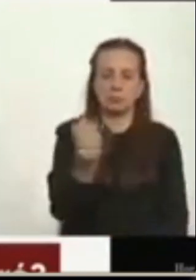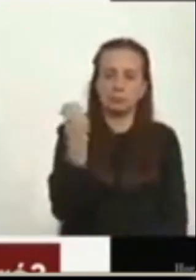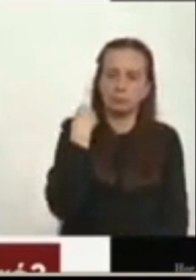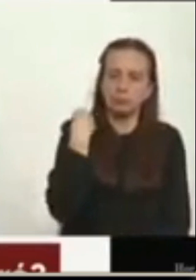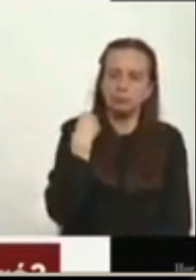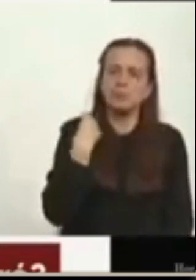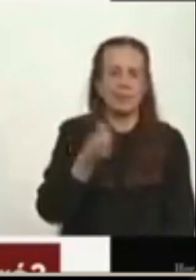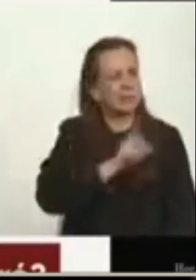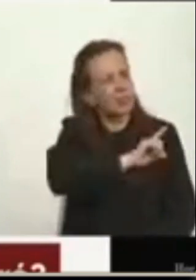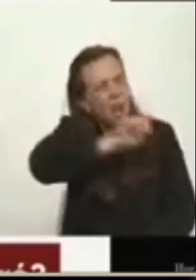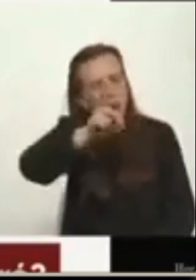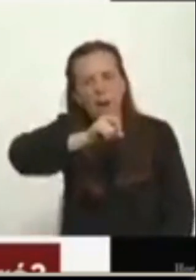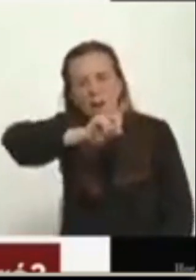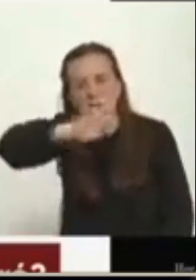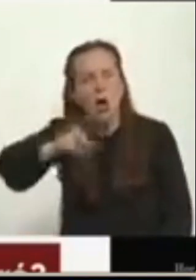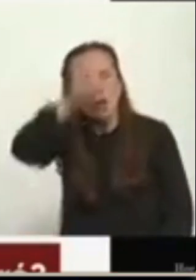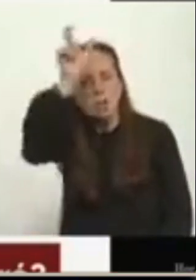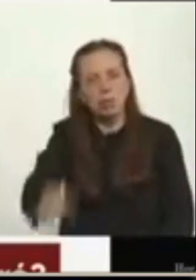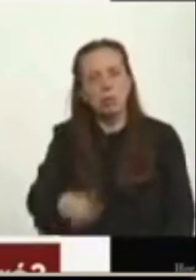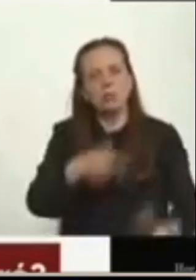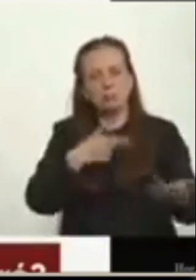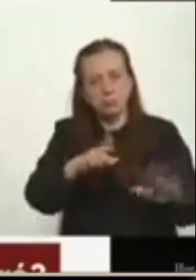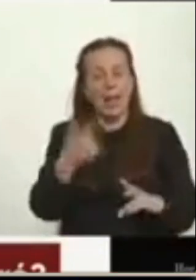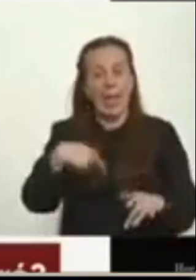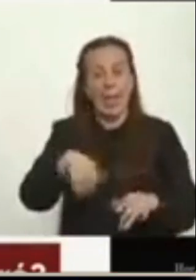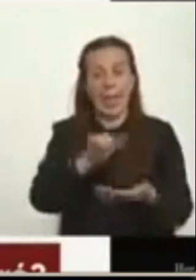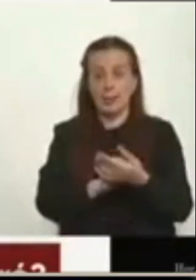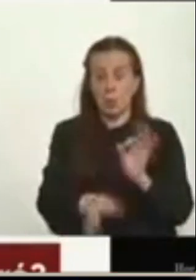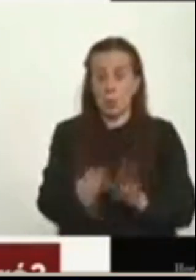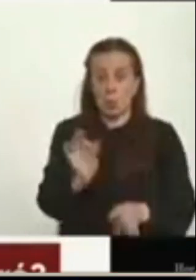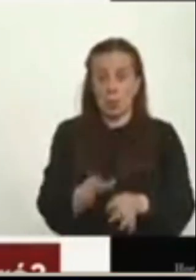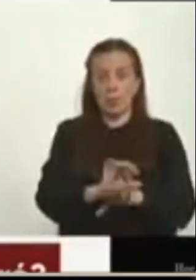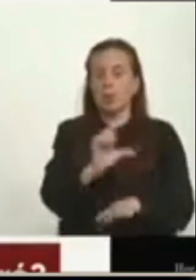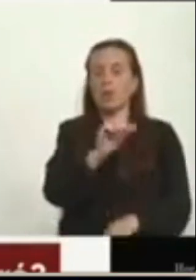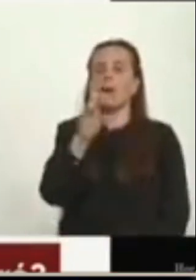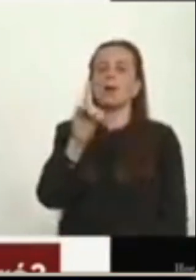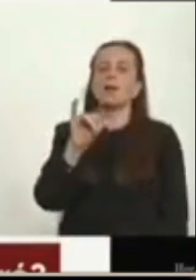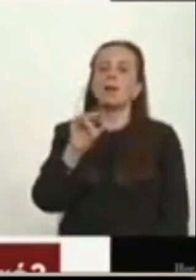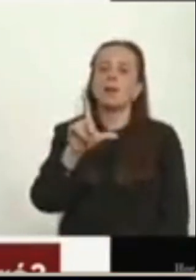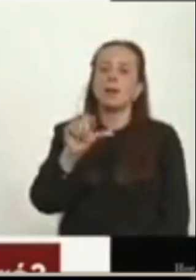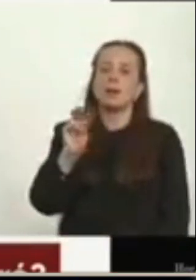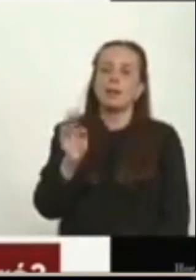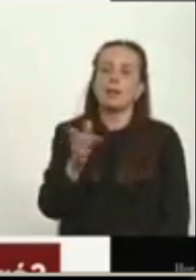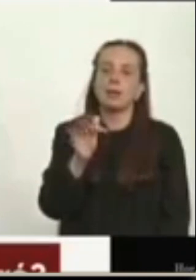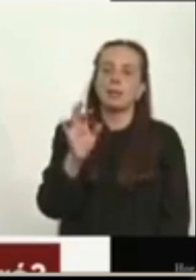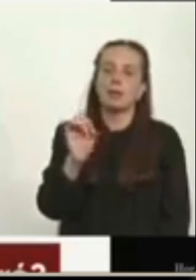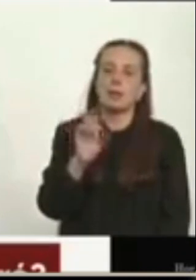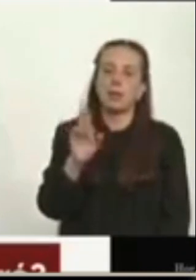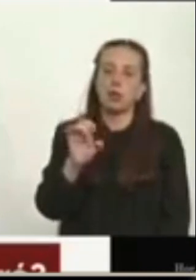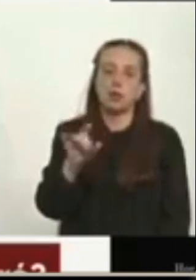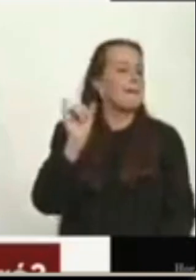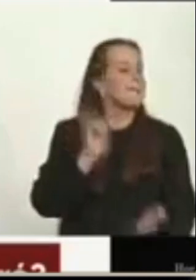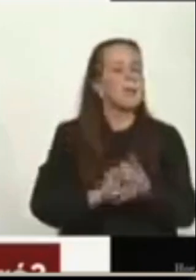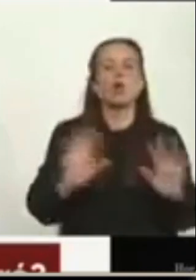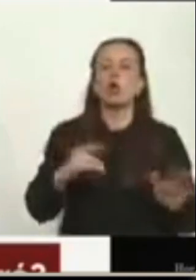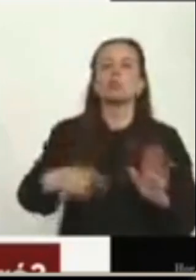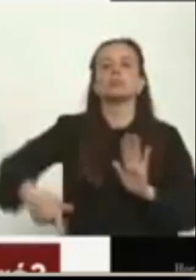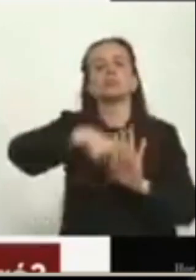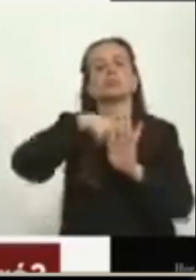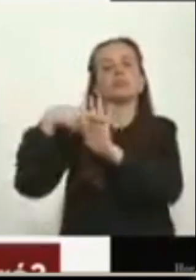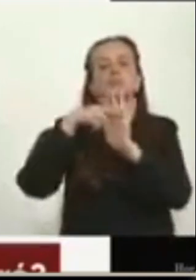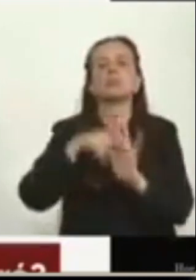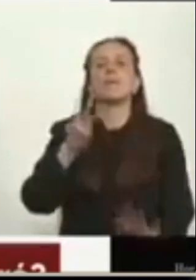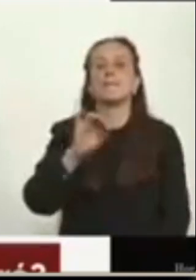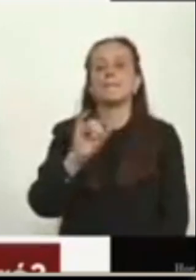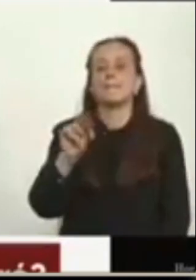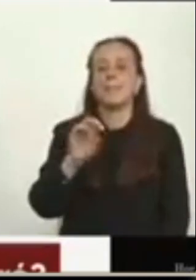denunciar esta ejecución extrajudicial, como la de Dimar Torres, que se aplicara el protocolo de Minnesota. Les quiero